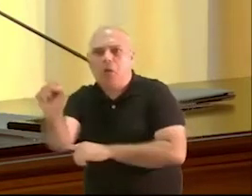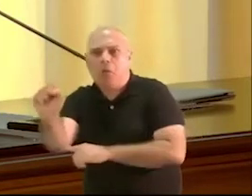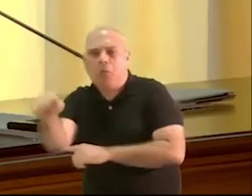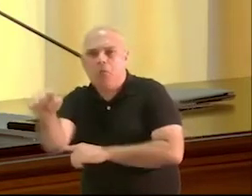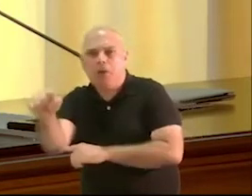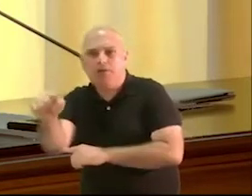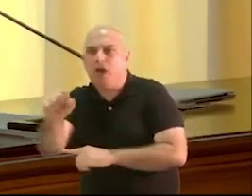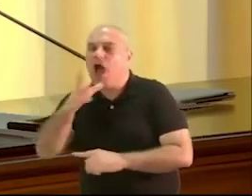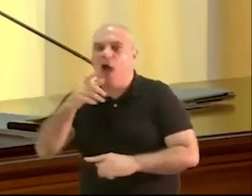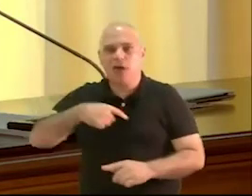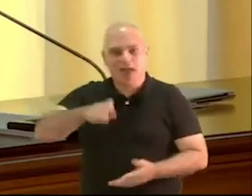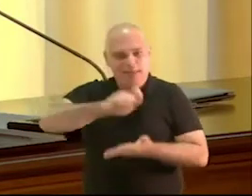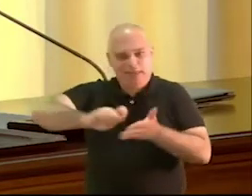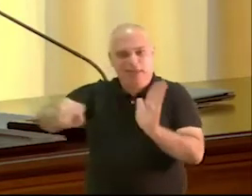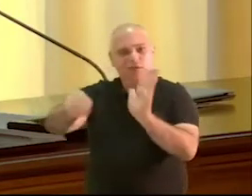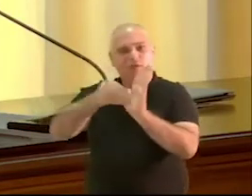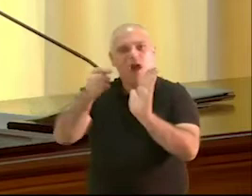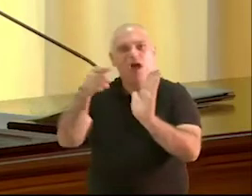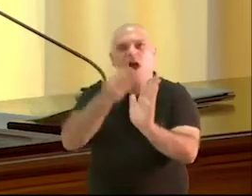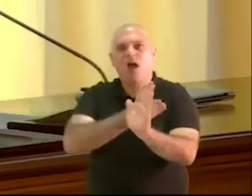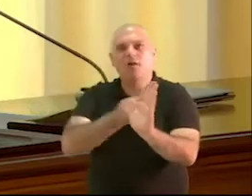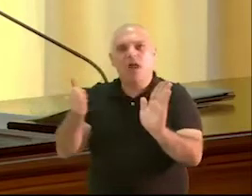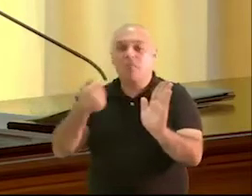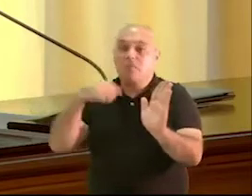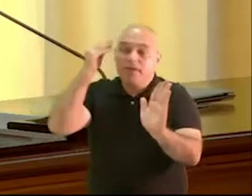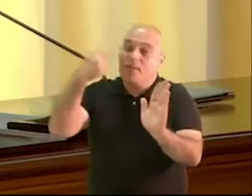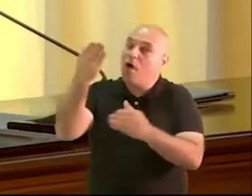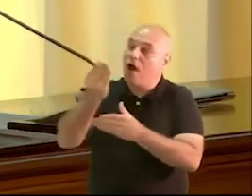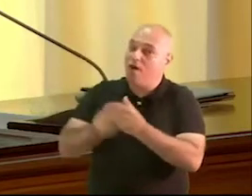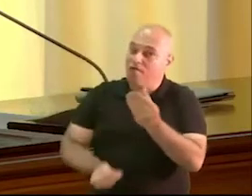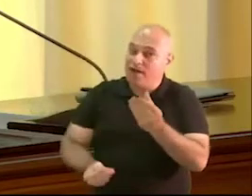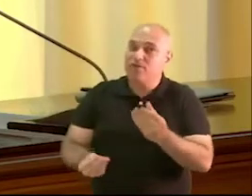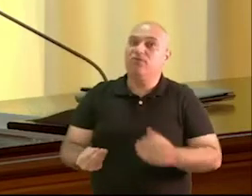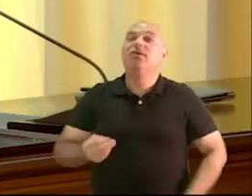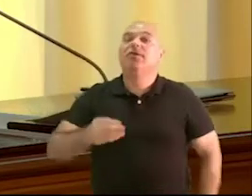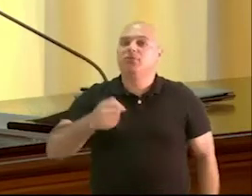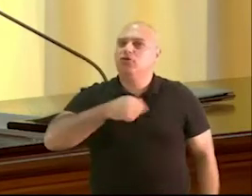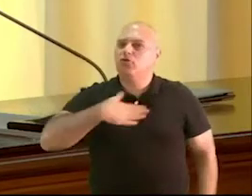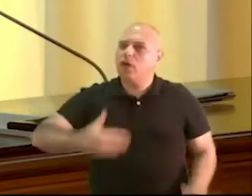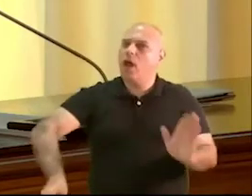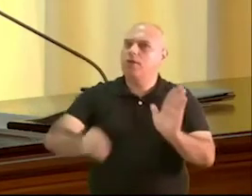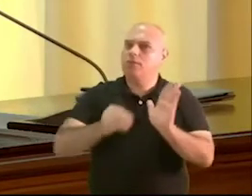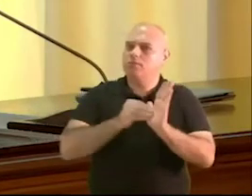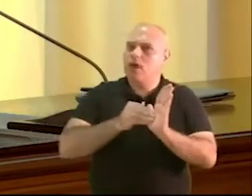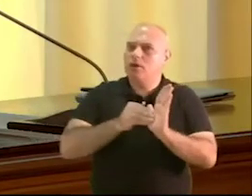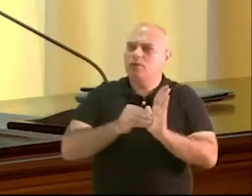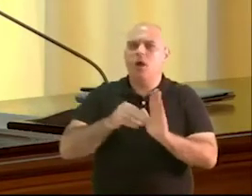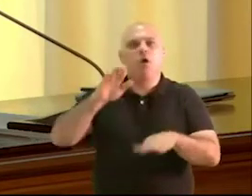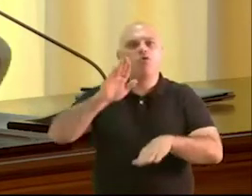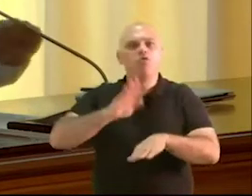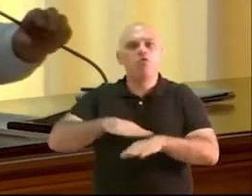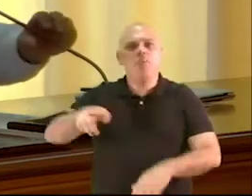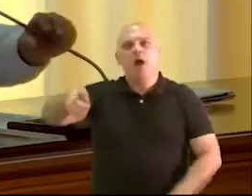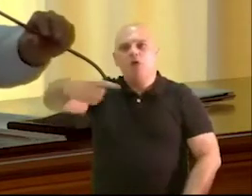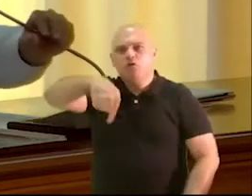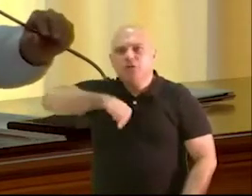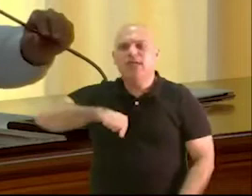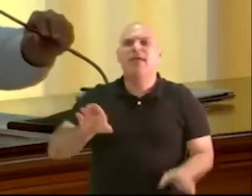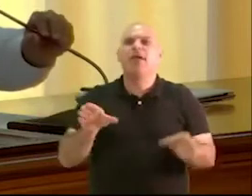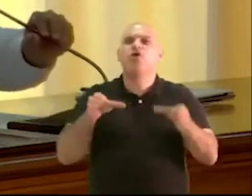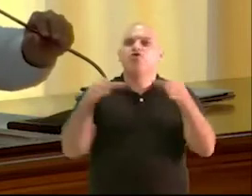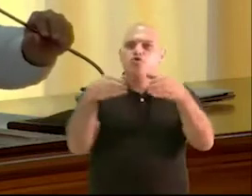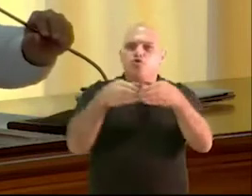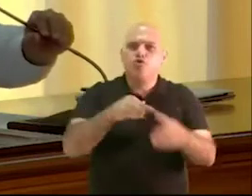porque no quisiéramos el debate, porque quienes han escondido el debate de don Juan Manuel Sosa han sido ustedes, don Marco, el Partido Socialista y la Presidenta que se